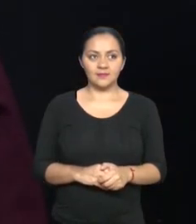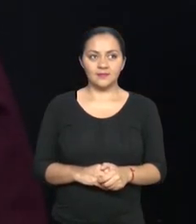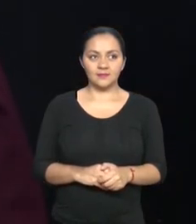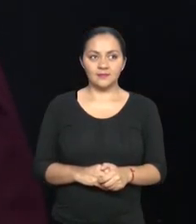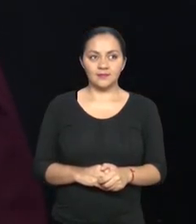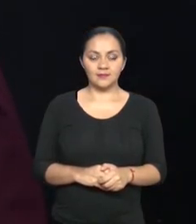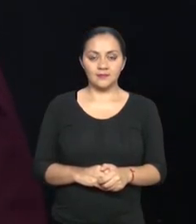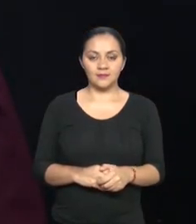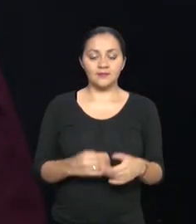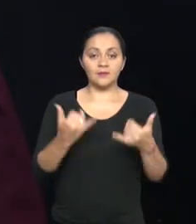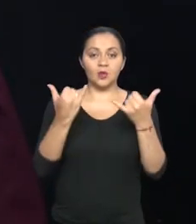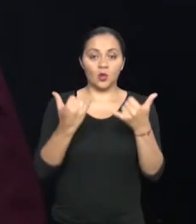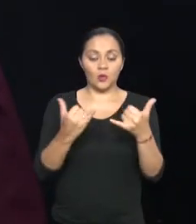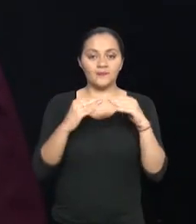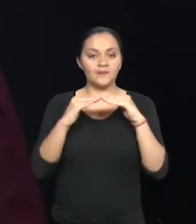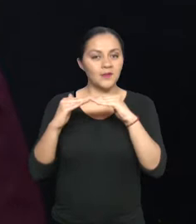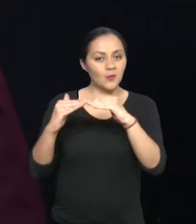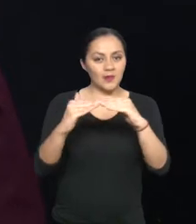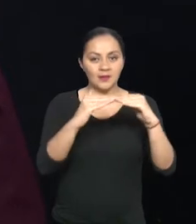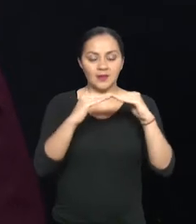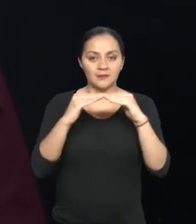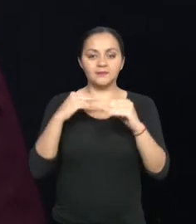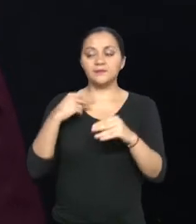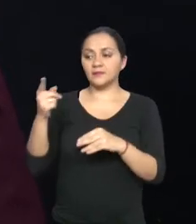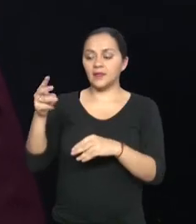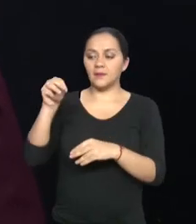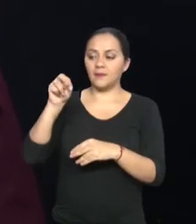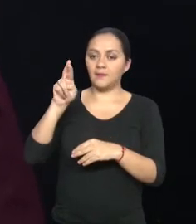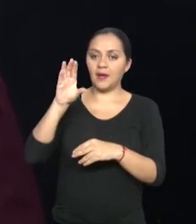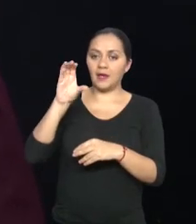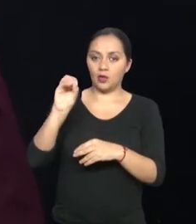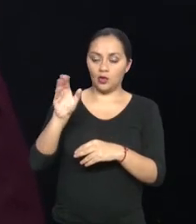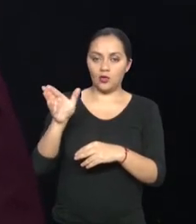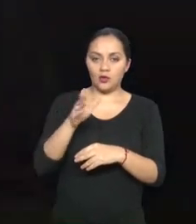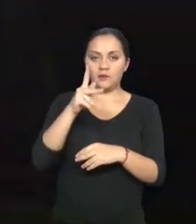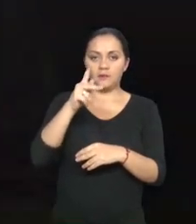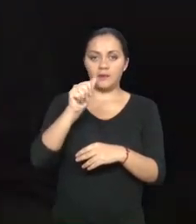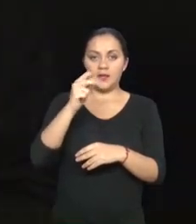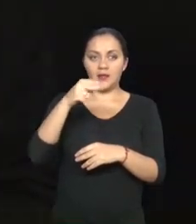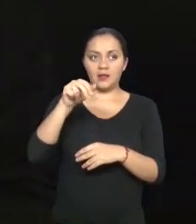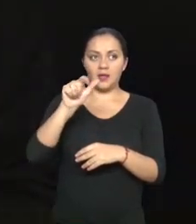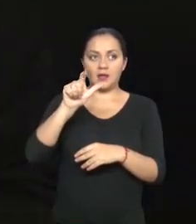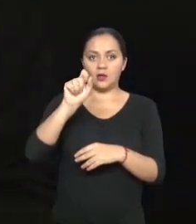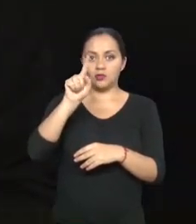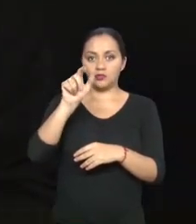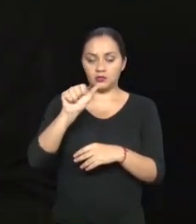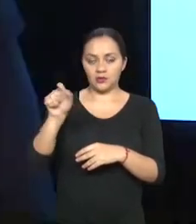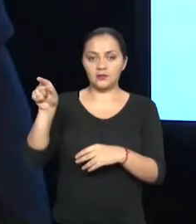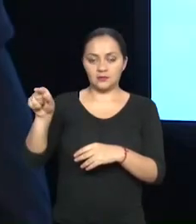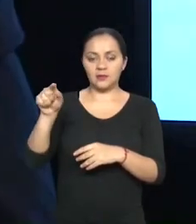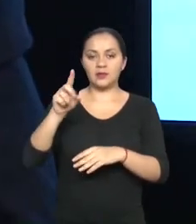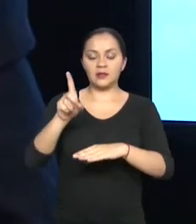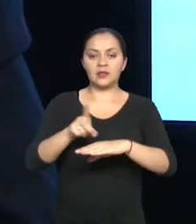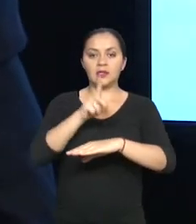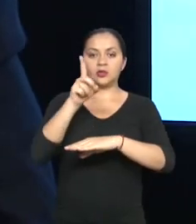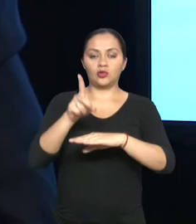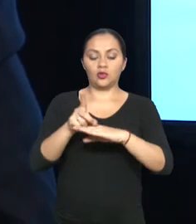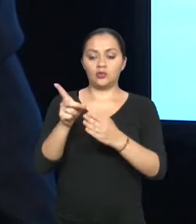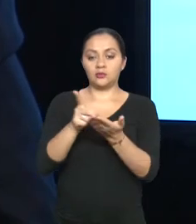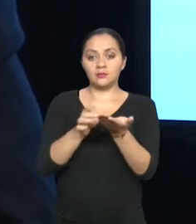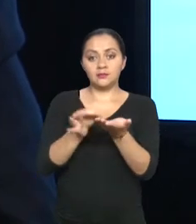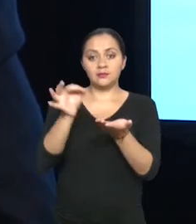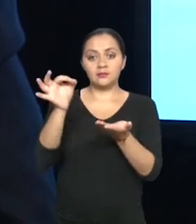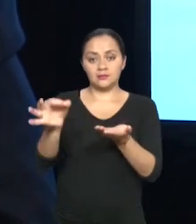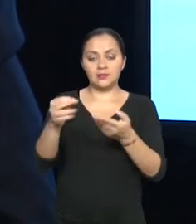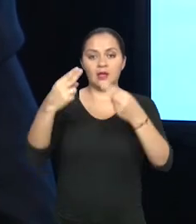Hoy en Construyendo Igualdad, contamos con Marco Peñalosa, el director digital del Servicio Nacional de Aduanas del Ecuador. Bienvenido, Marco. Bueno, creo que una parte